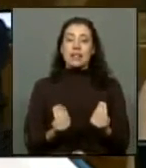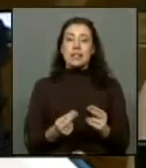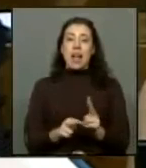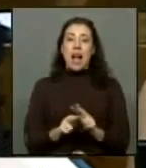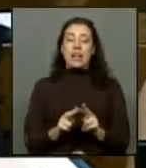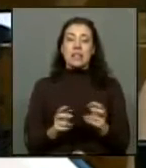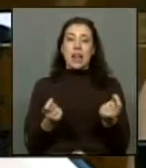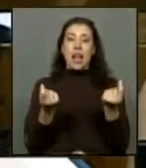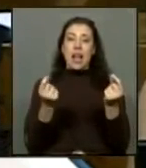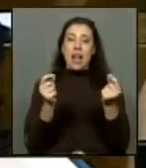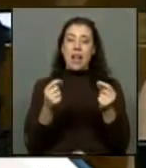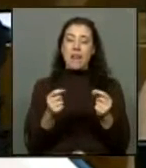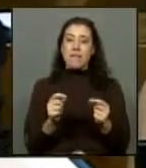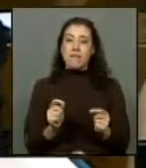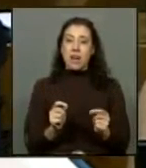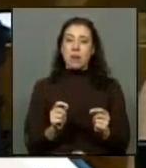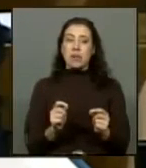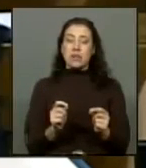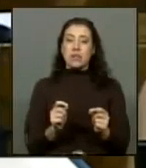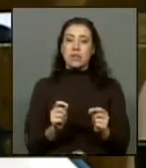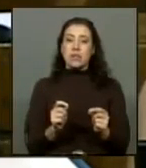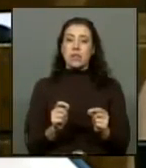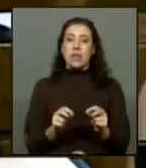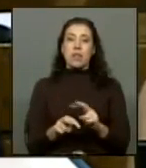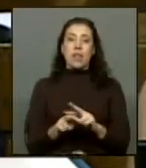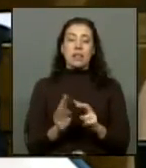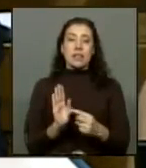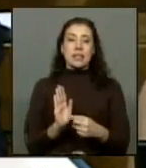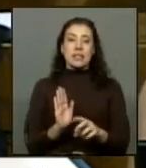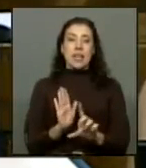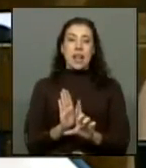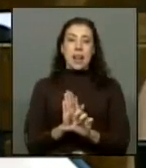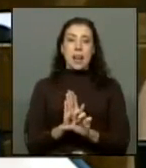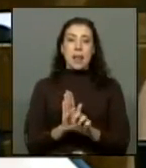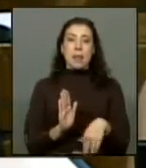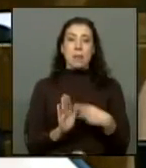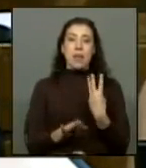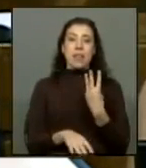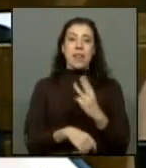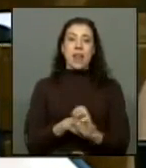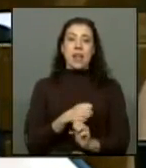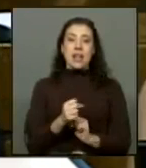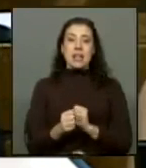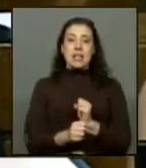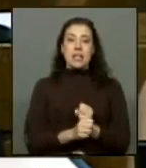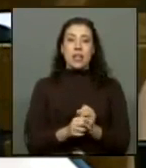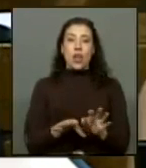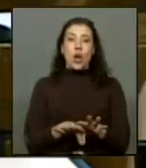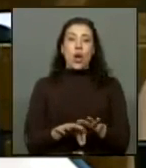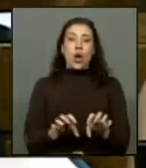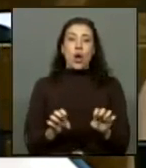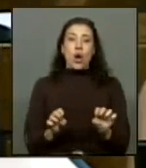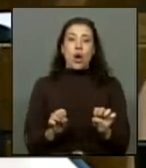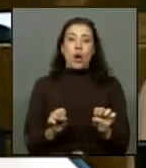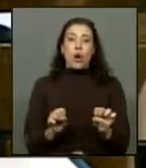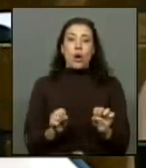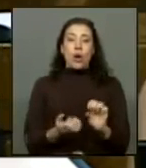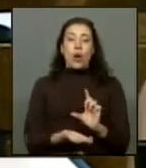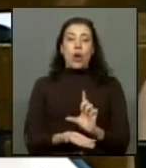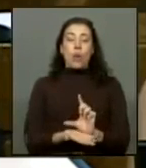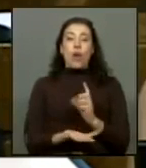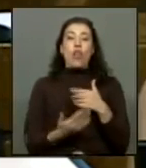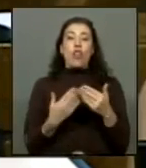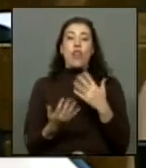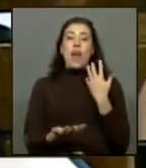una evaluación de lo que ha sido la aplicación de esta ley después de tres años y que comprometió a las zonas con